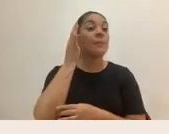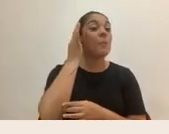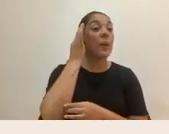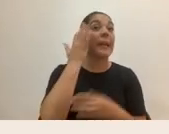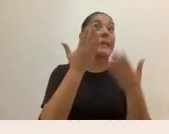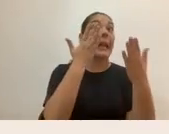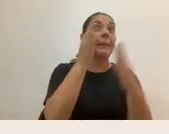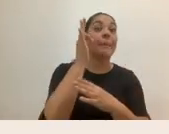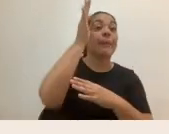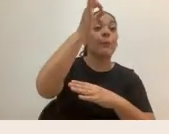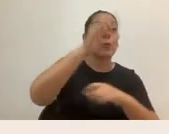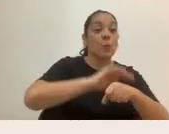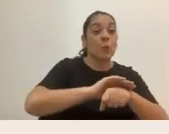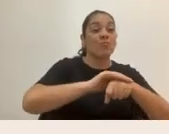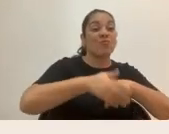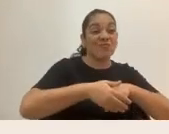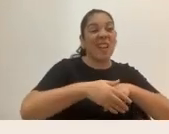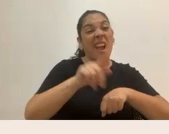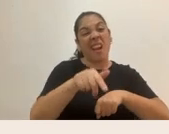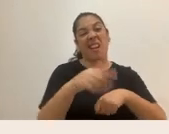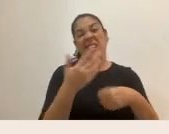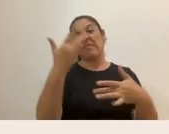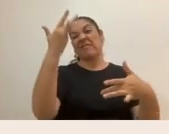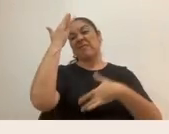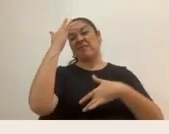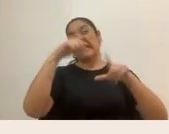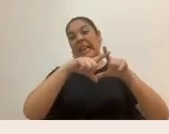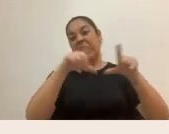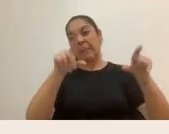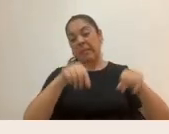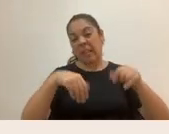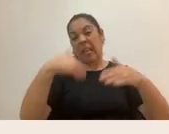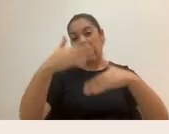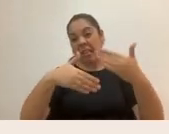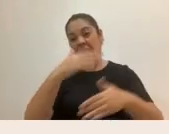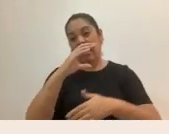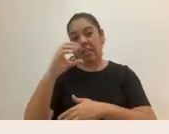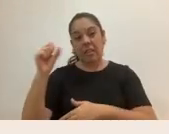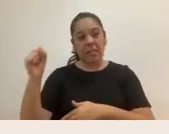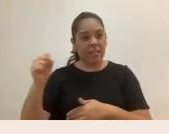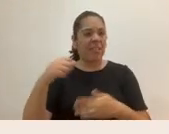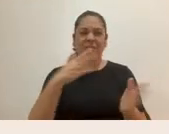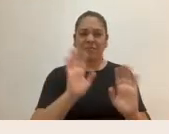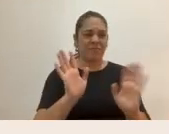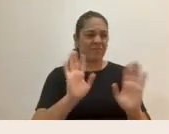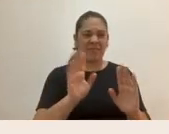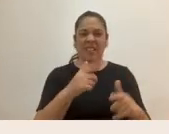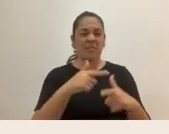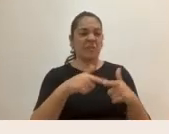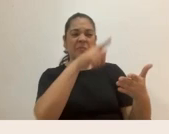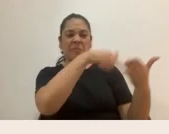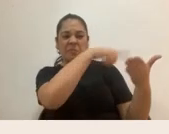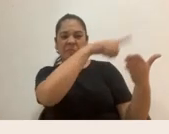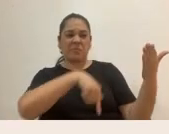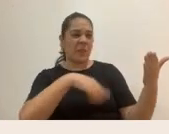embarazada y eso implica un montón de elementos a nivel organizacional. Entonces eso es también un micromachismo. Y